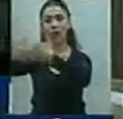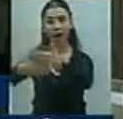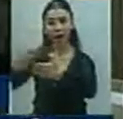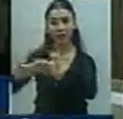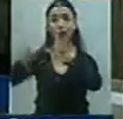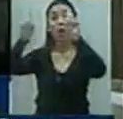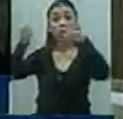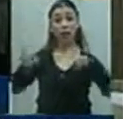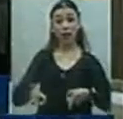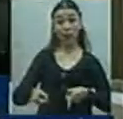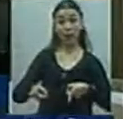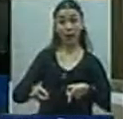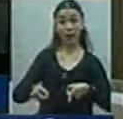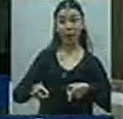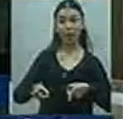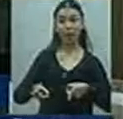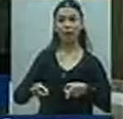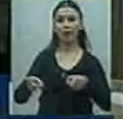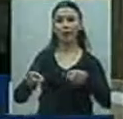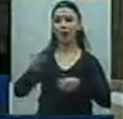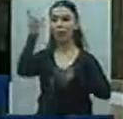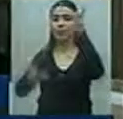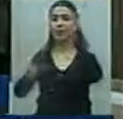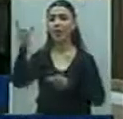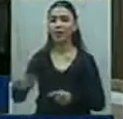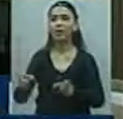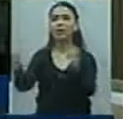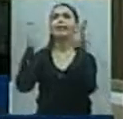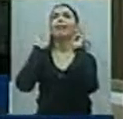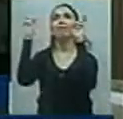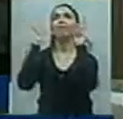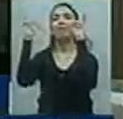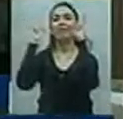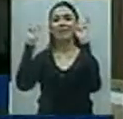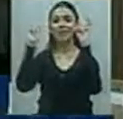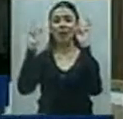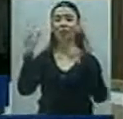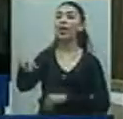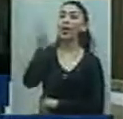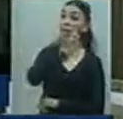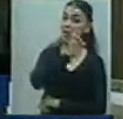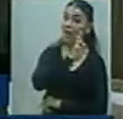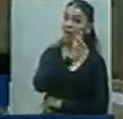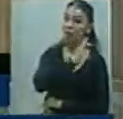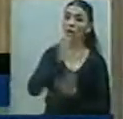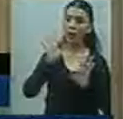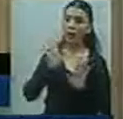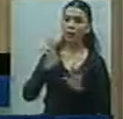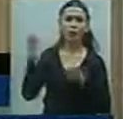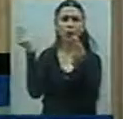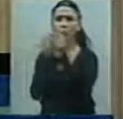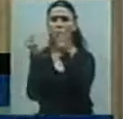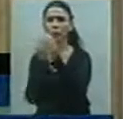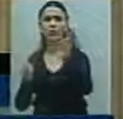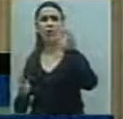tema que, bueno, mucha gente le está diciendo al fin, sobre todo a las mujeres. Y este es un trabajo importante y tengo la